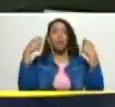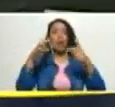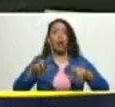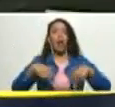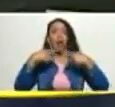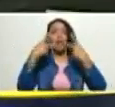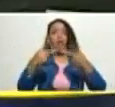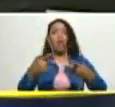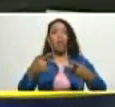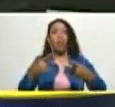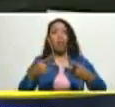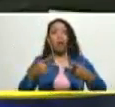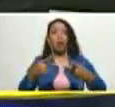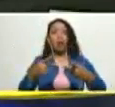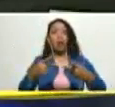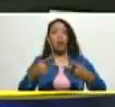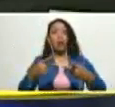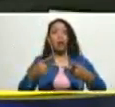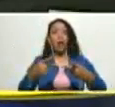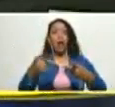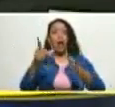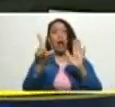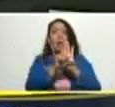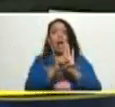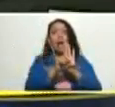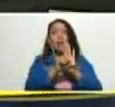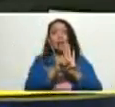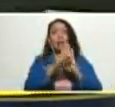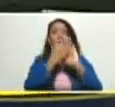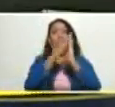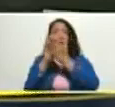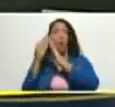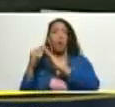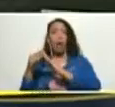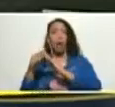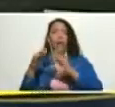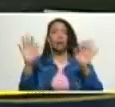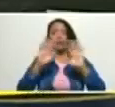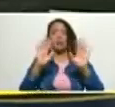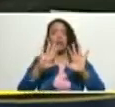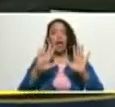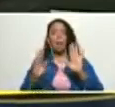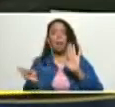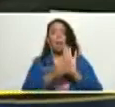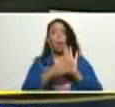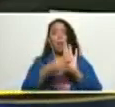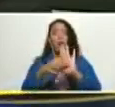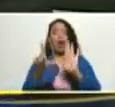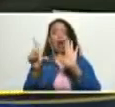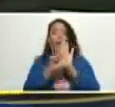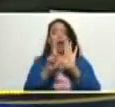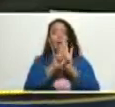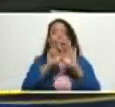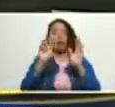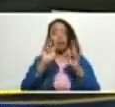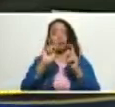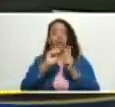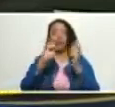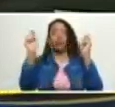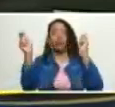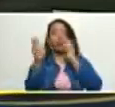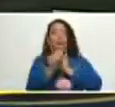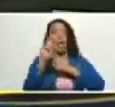la reforma de la ley orgánica de las comunas porque a pesar de que ya está establecido de manera legal la conformación de las comunas no está